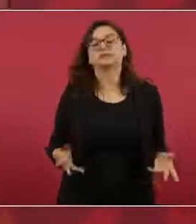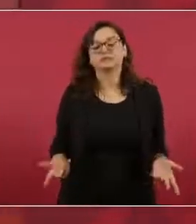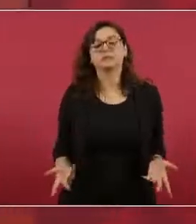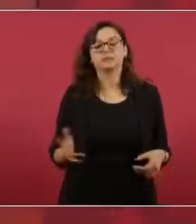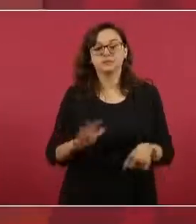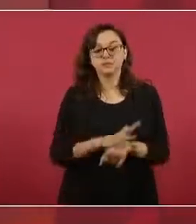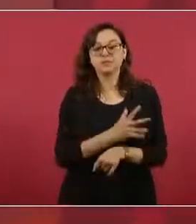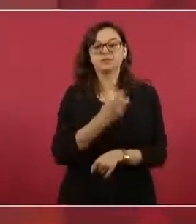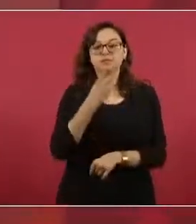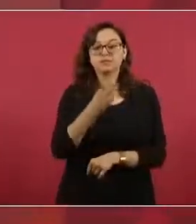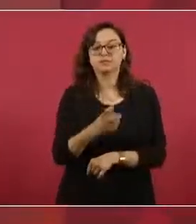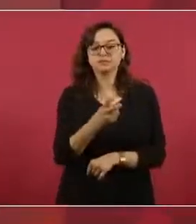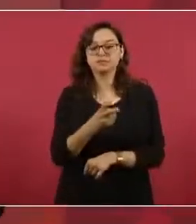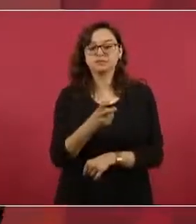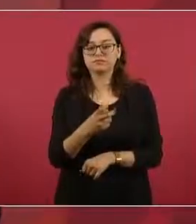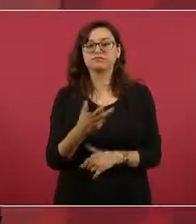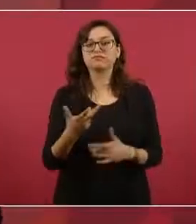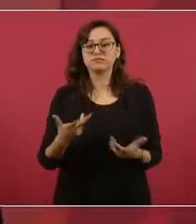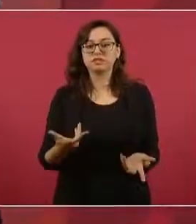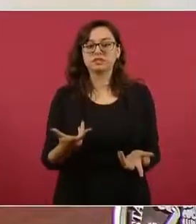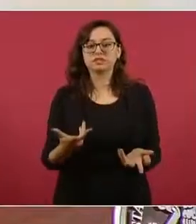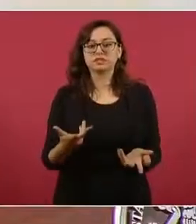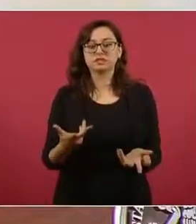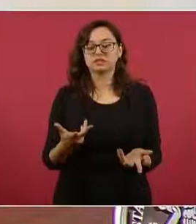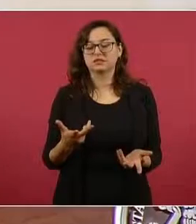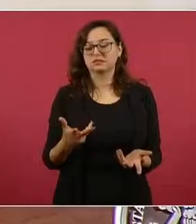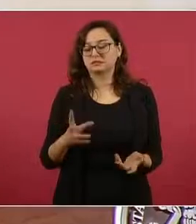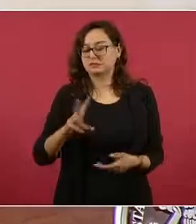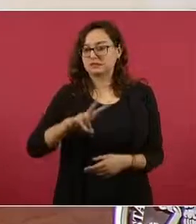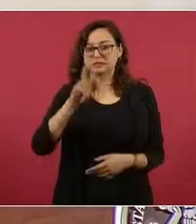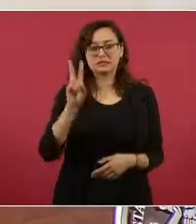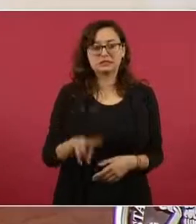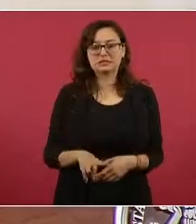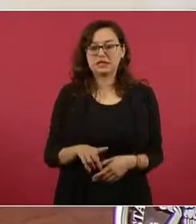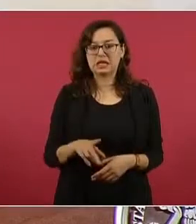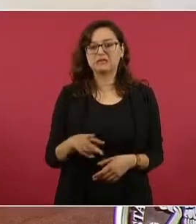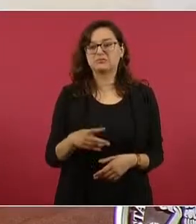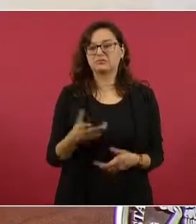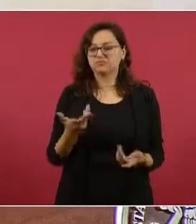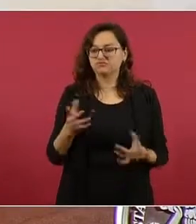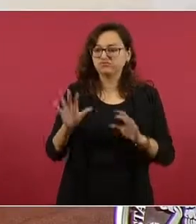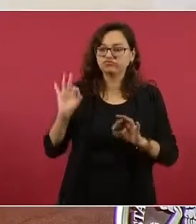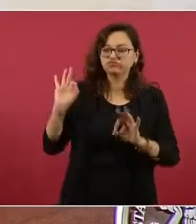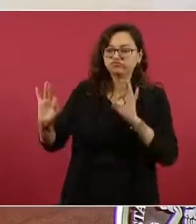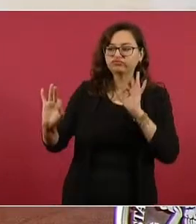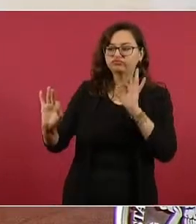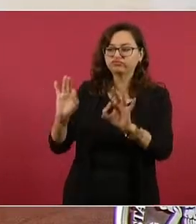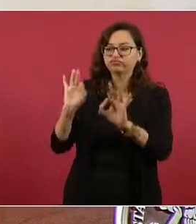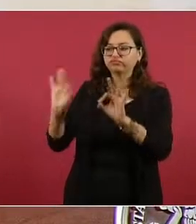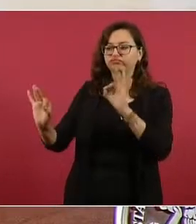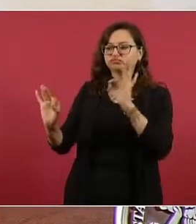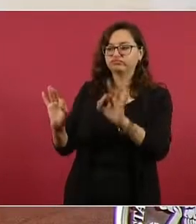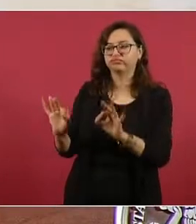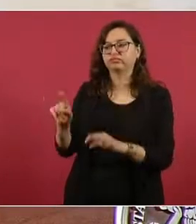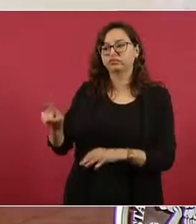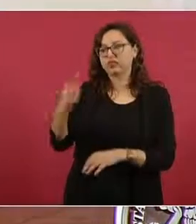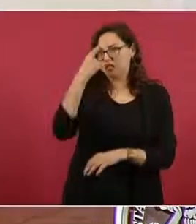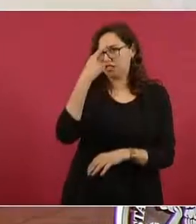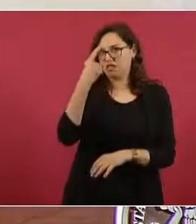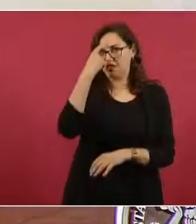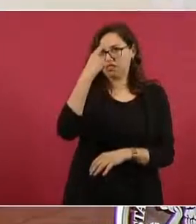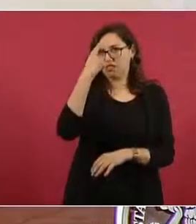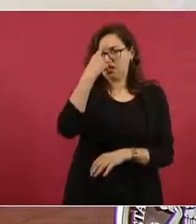mecanismo aspiracionista y